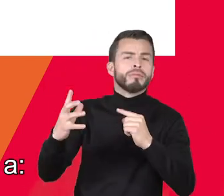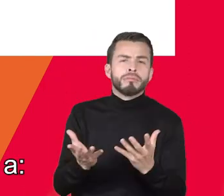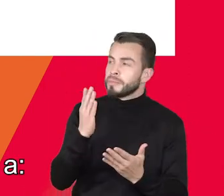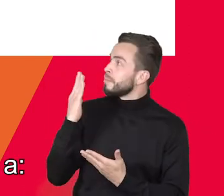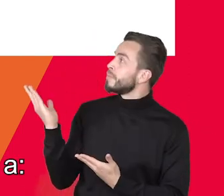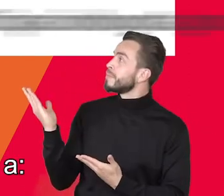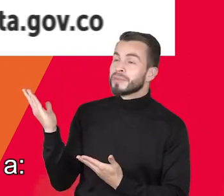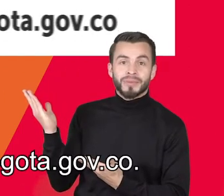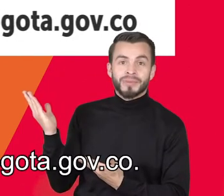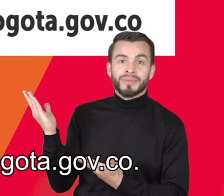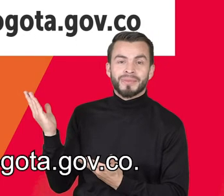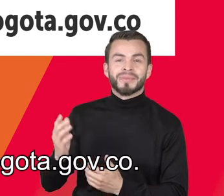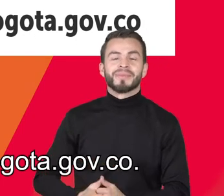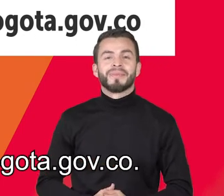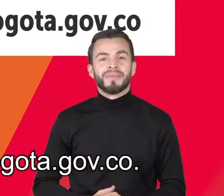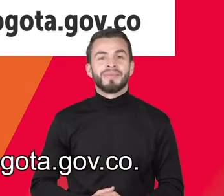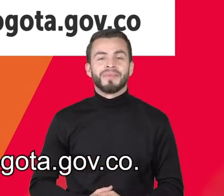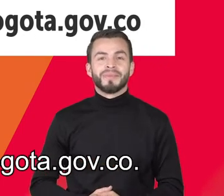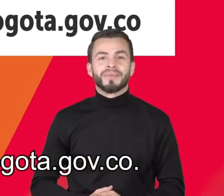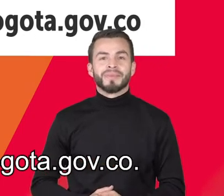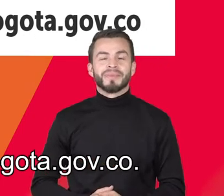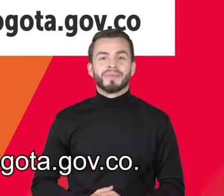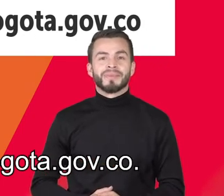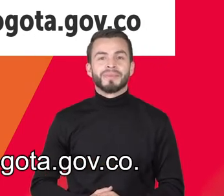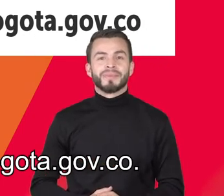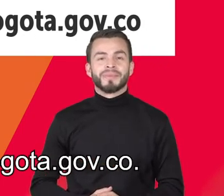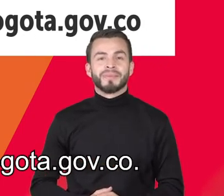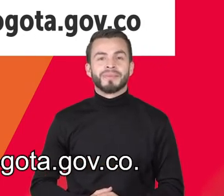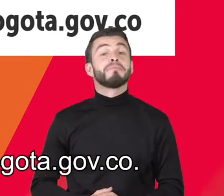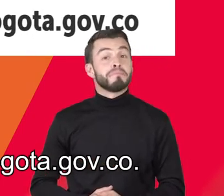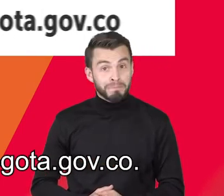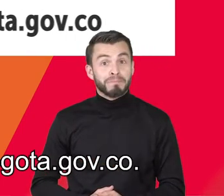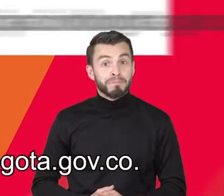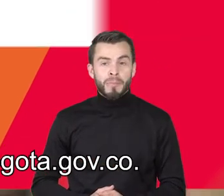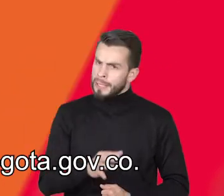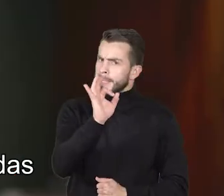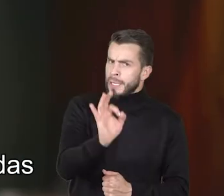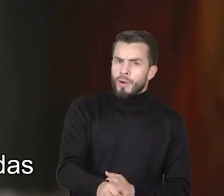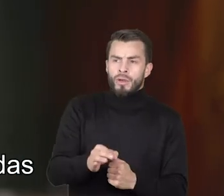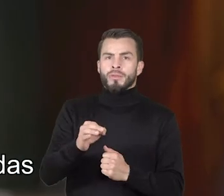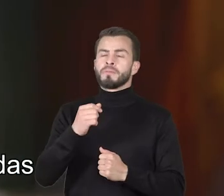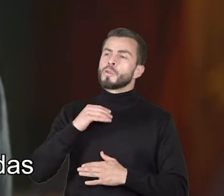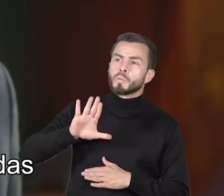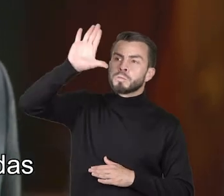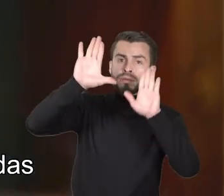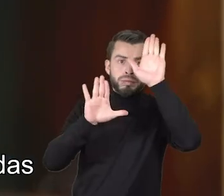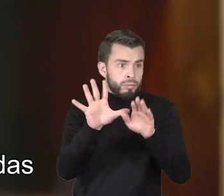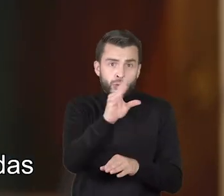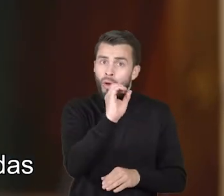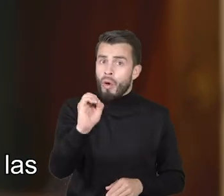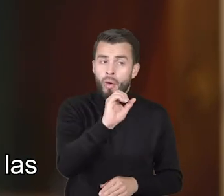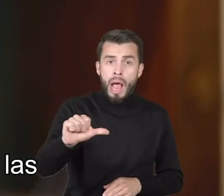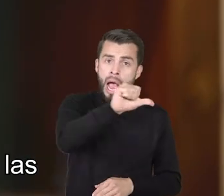enviando un correo a encuentrociudadanos arroba participacionbogotá.gov.co. Para garantizar que